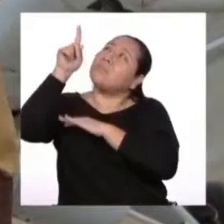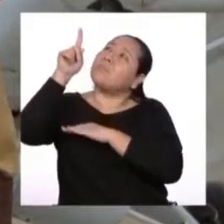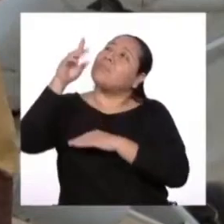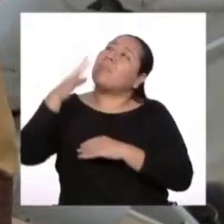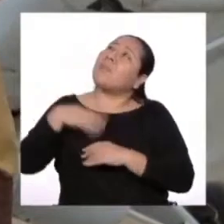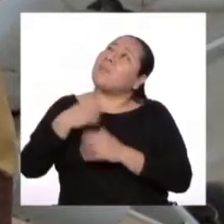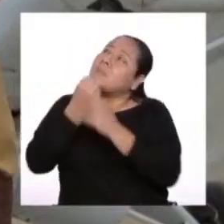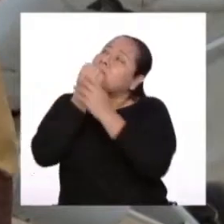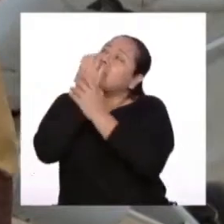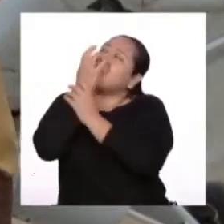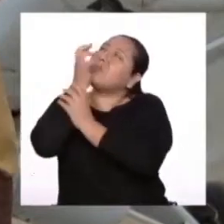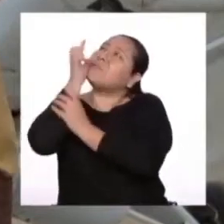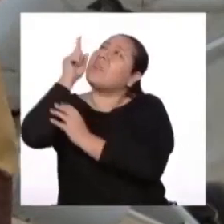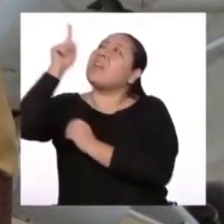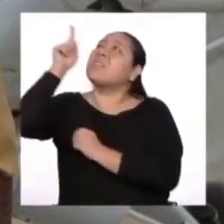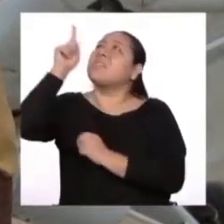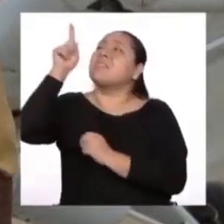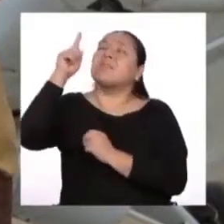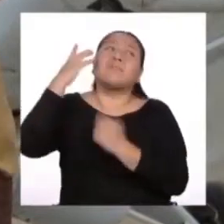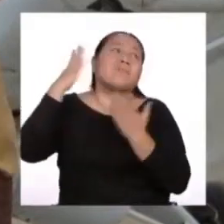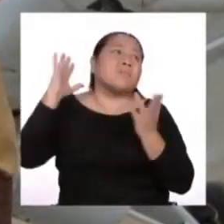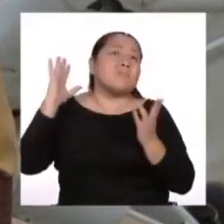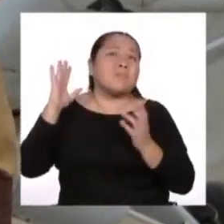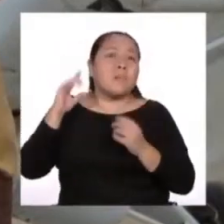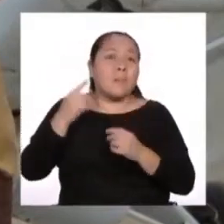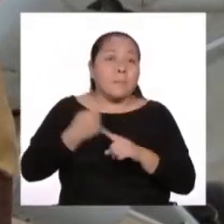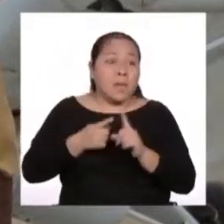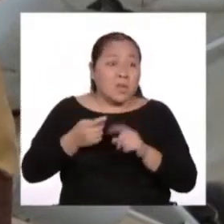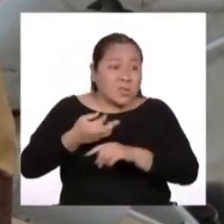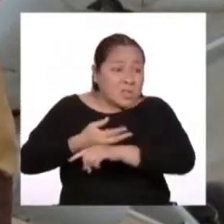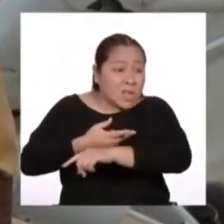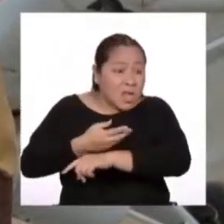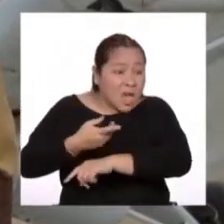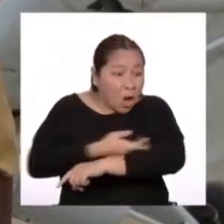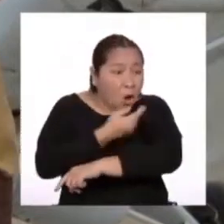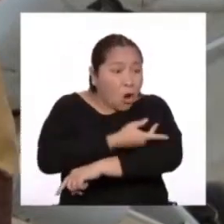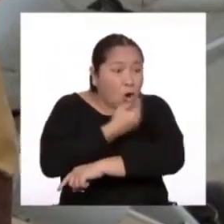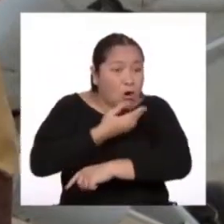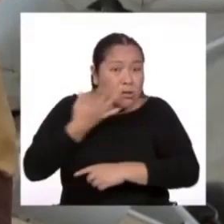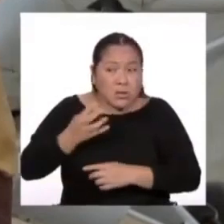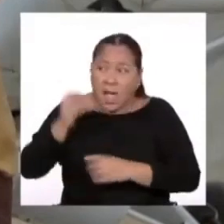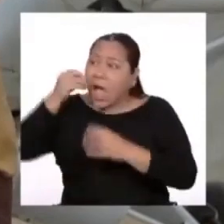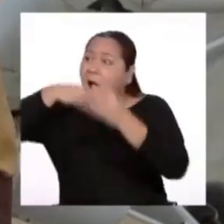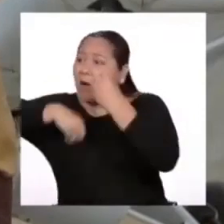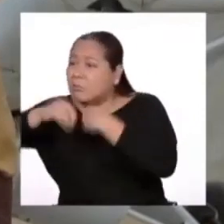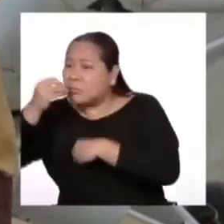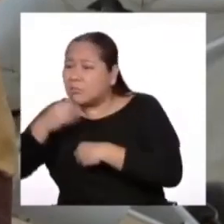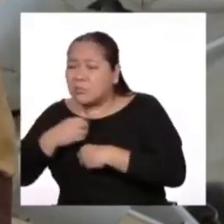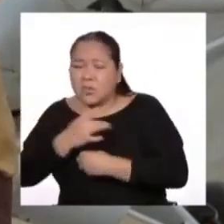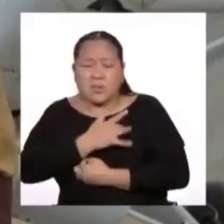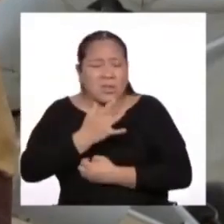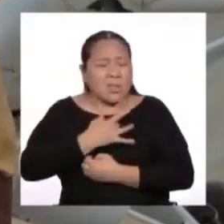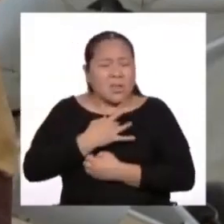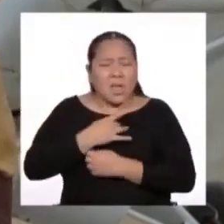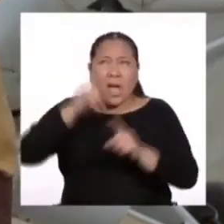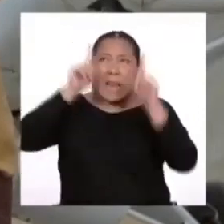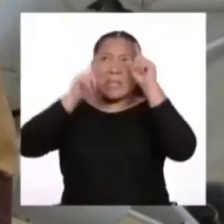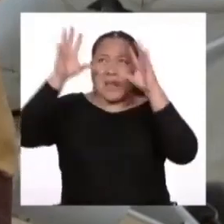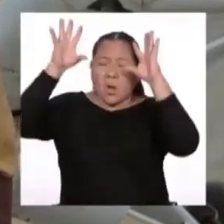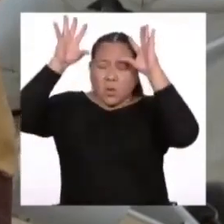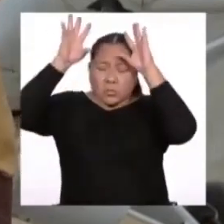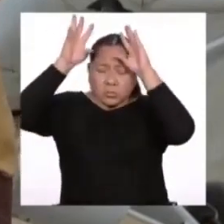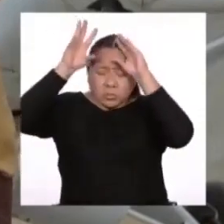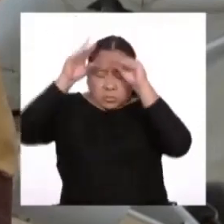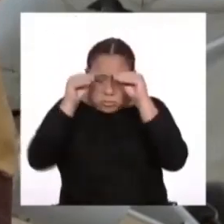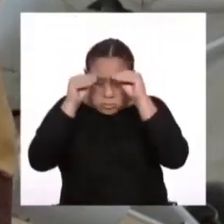Mi flor está allí, en alguna parte, pero si el cordero se la come va a ser como si de pronto todas las estrellas se apagaran. ¿Y esto no te